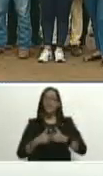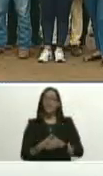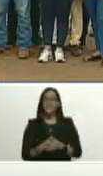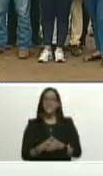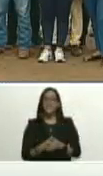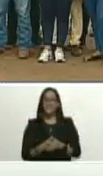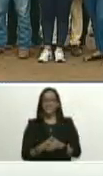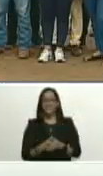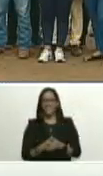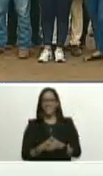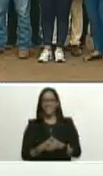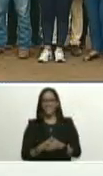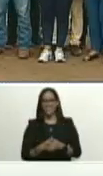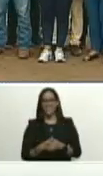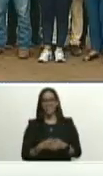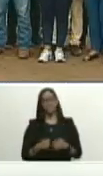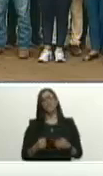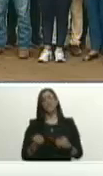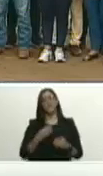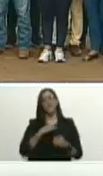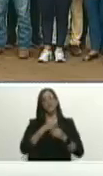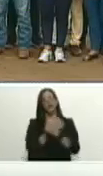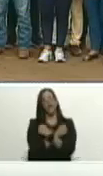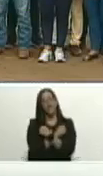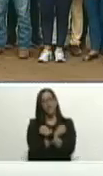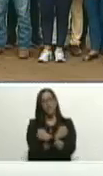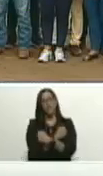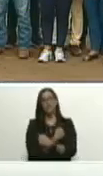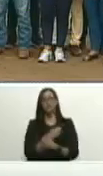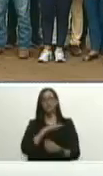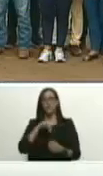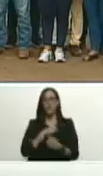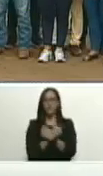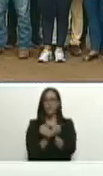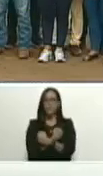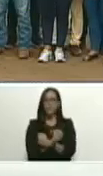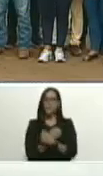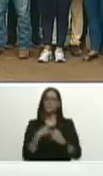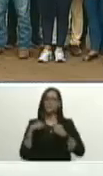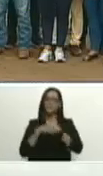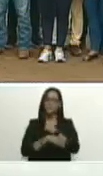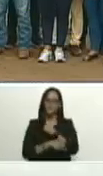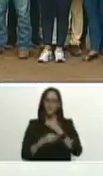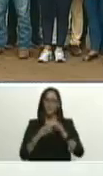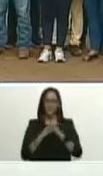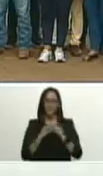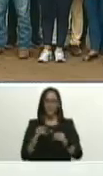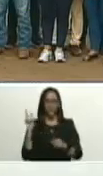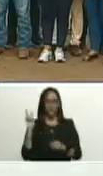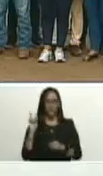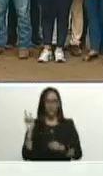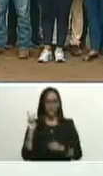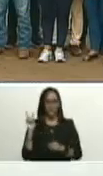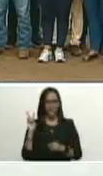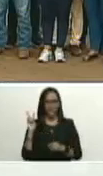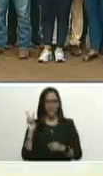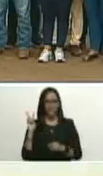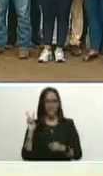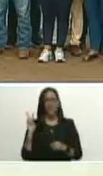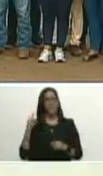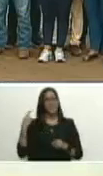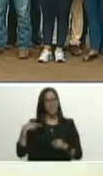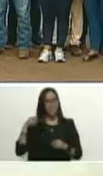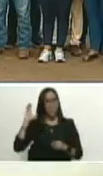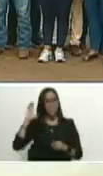nuestro abrazo extendemos nuestro nuestro amor más profundo a todos los venezolanos y venezolanas y les recordamos tienen patria